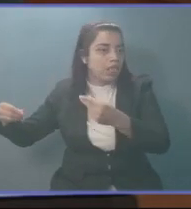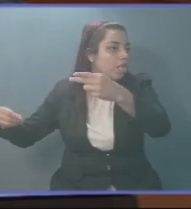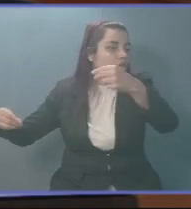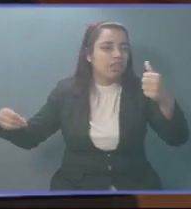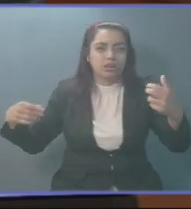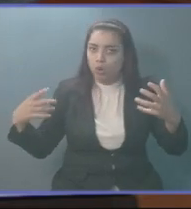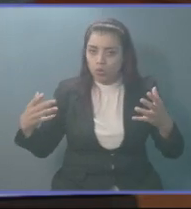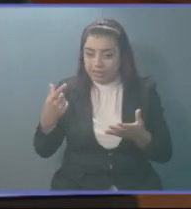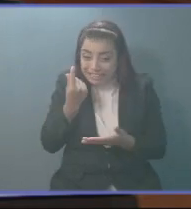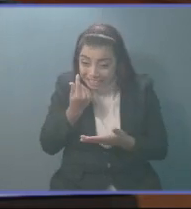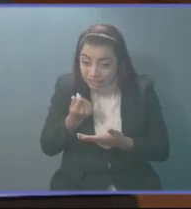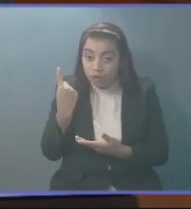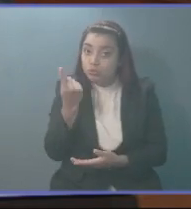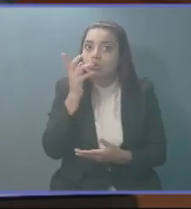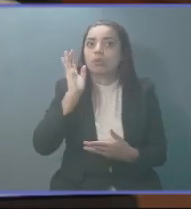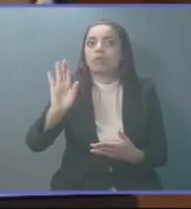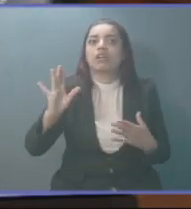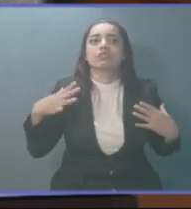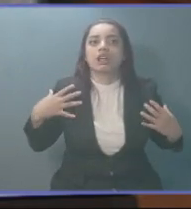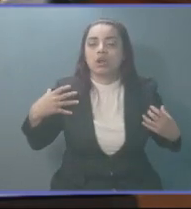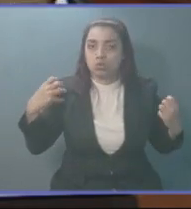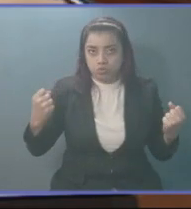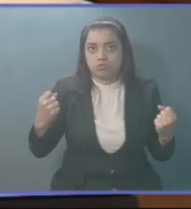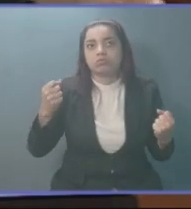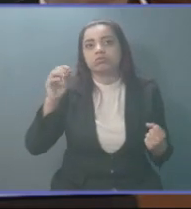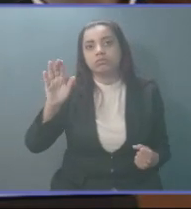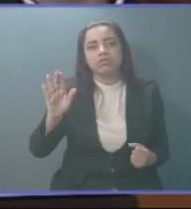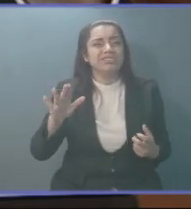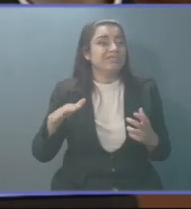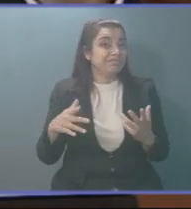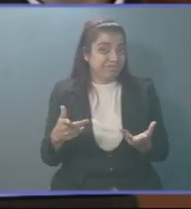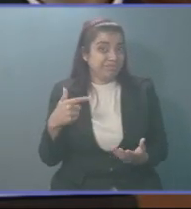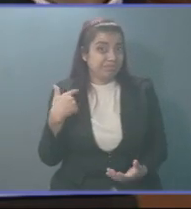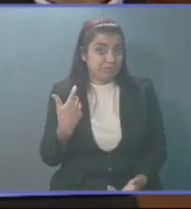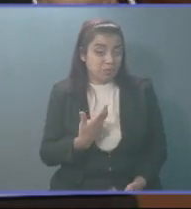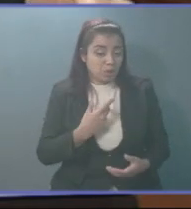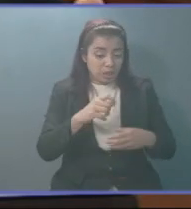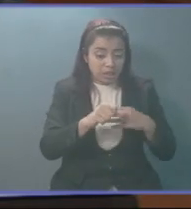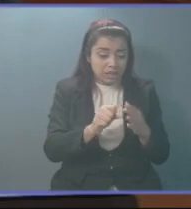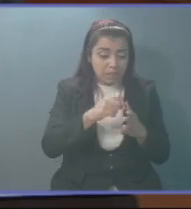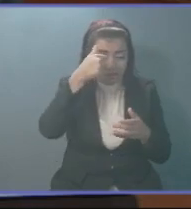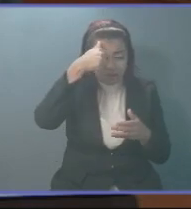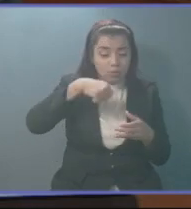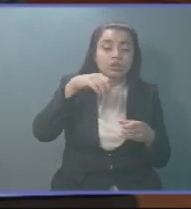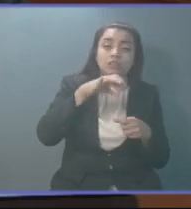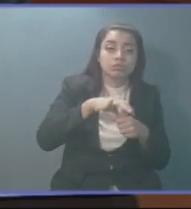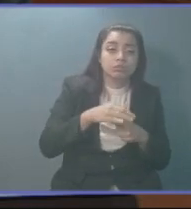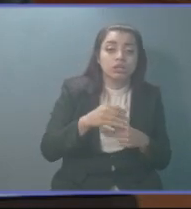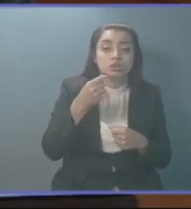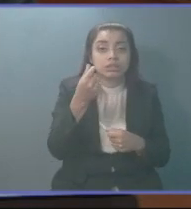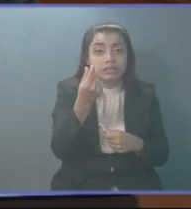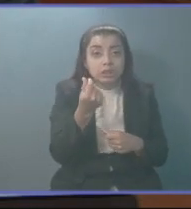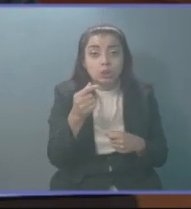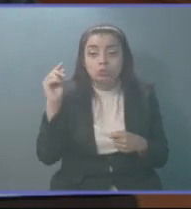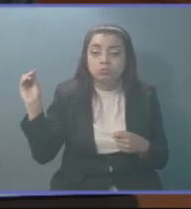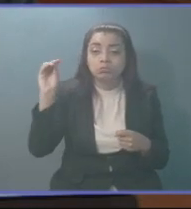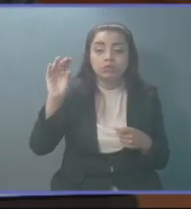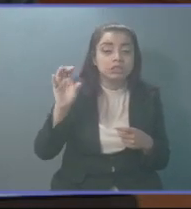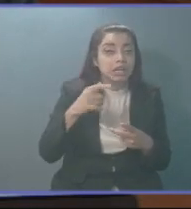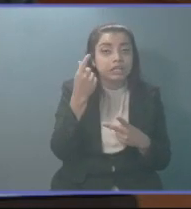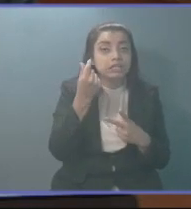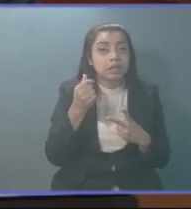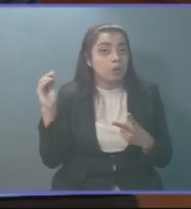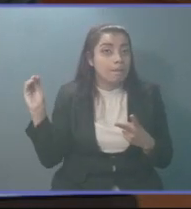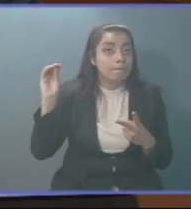las autorizaciones de fondos suficientes para que pueda tener esta pandemia resulta